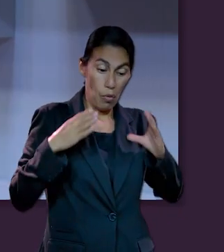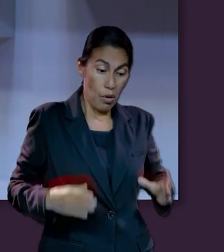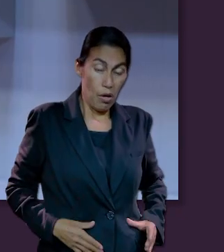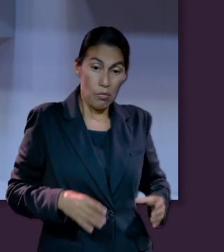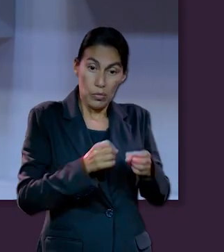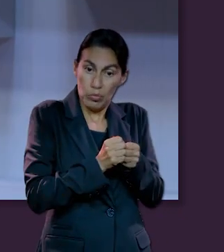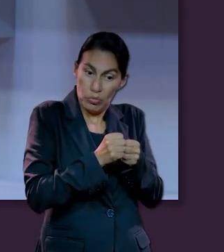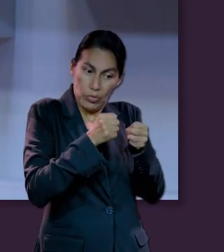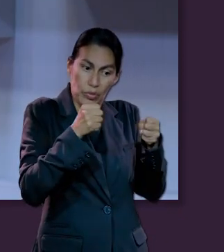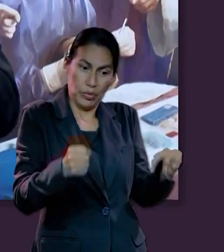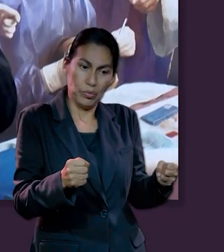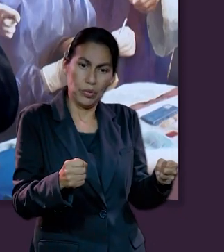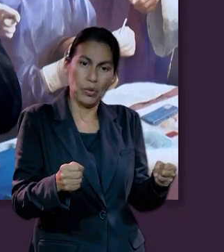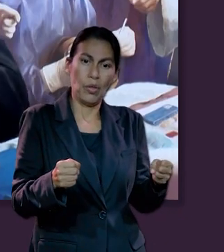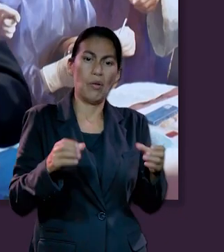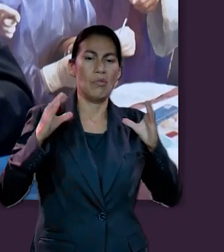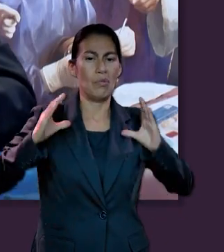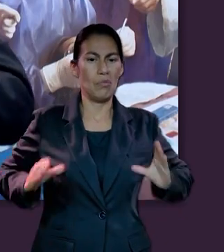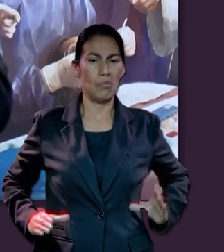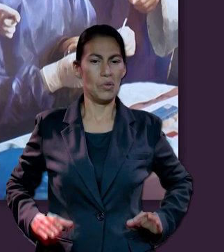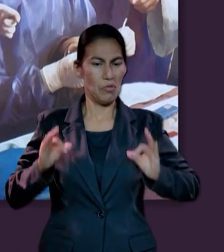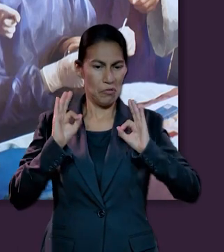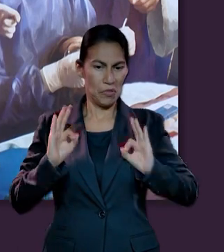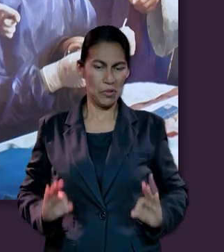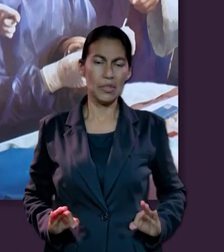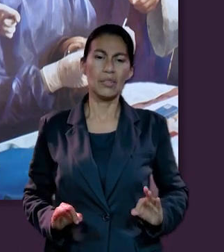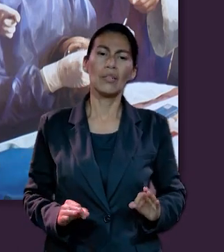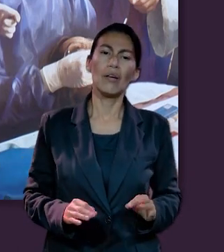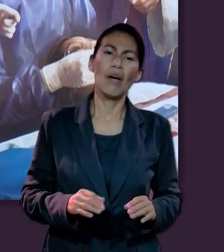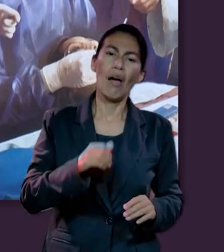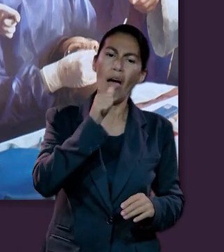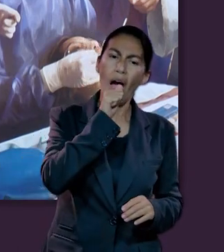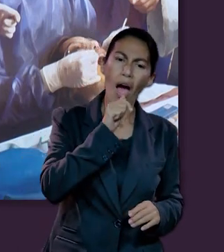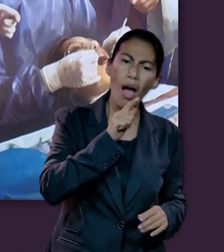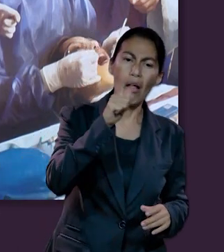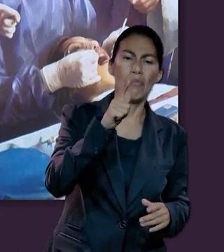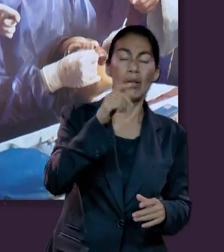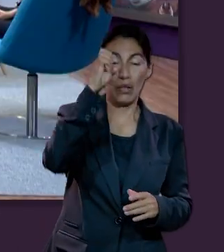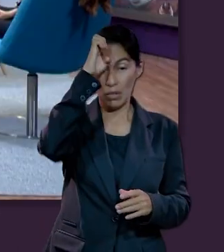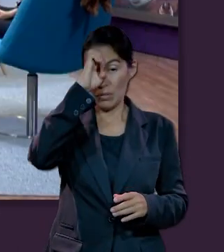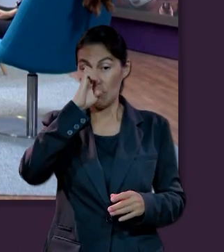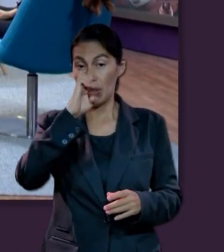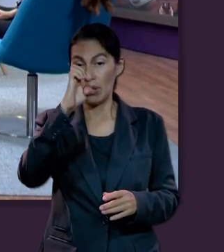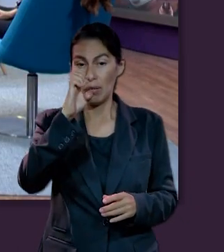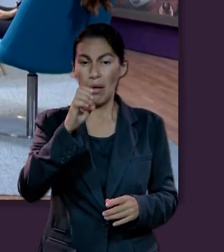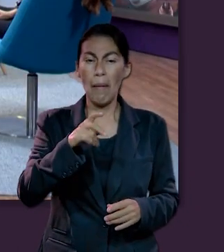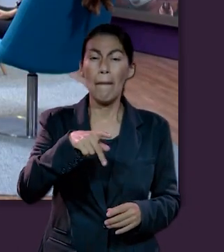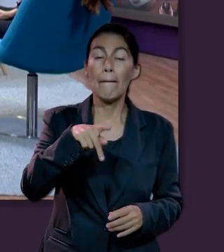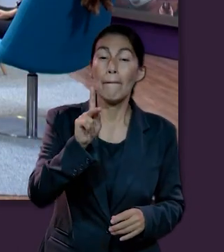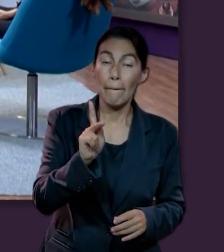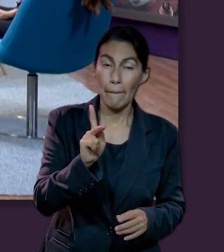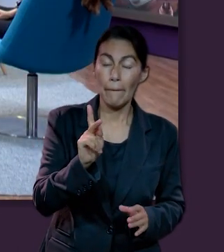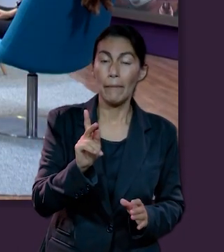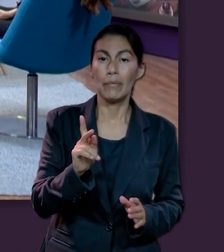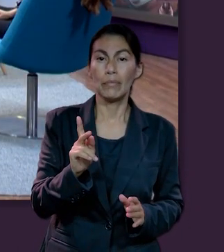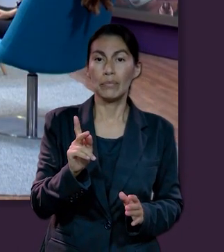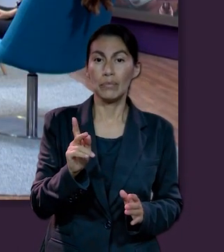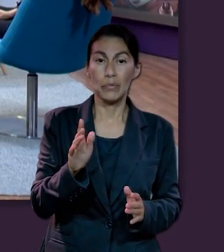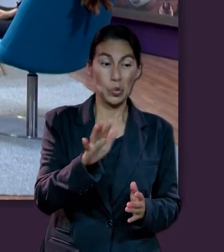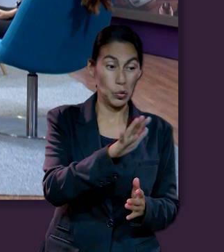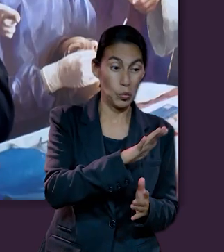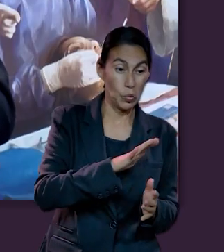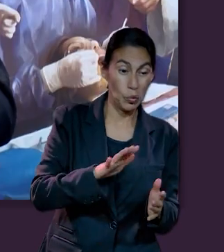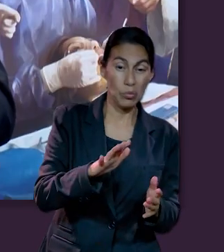al cuerpo. Hay un cuerpo físico, hay un alma etérea y hay un espíritu. Pero, en realidad,